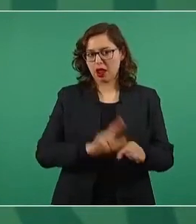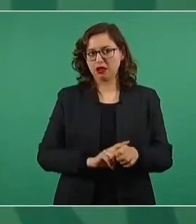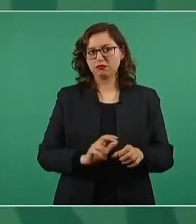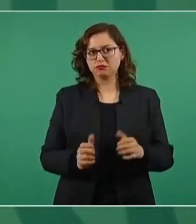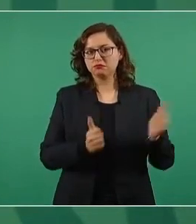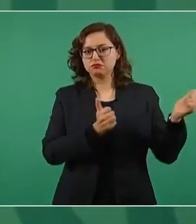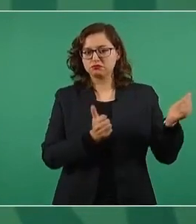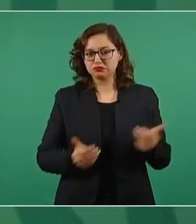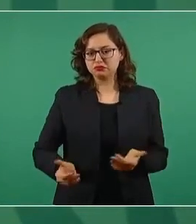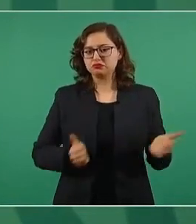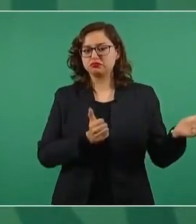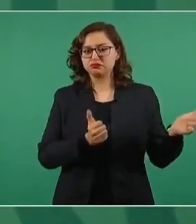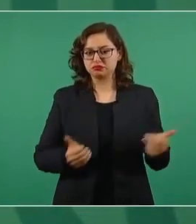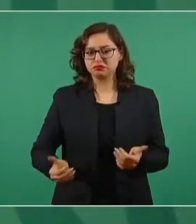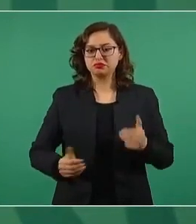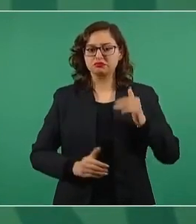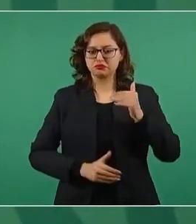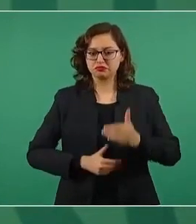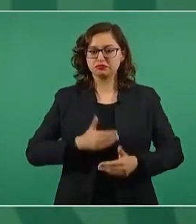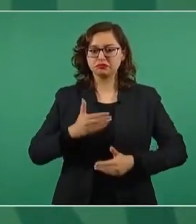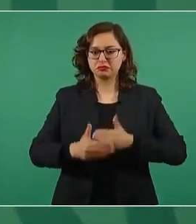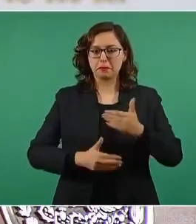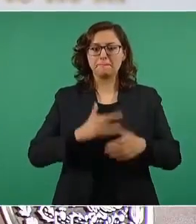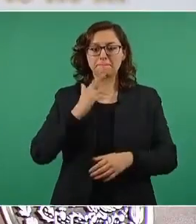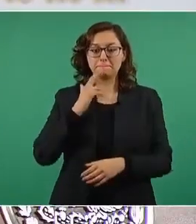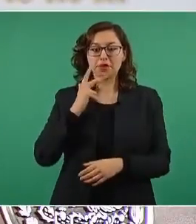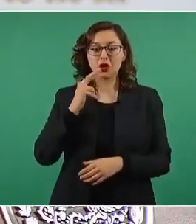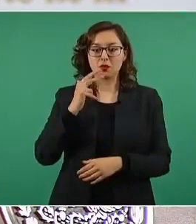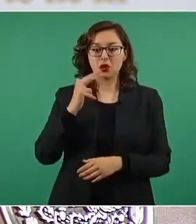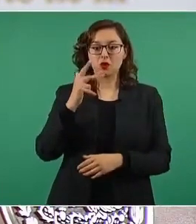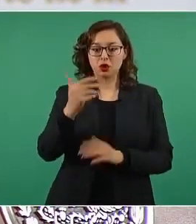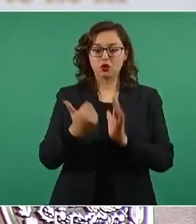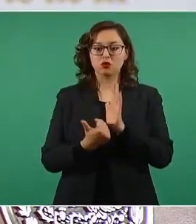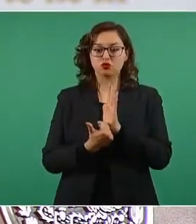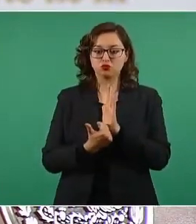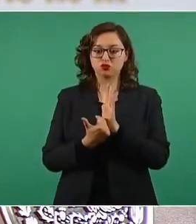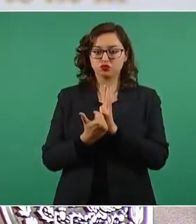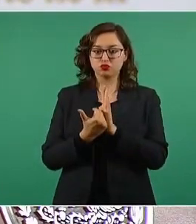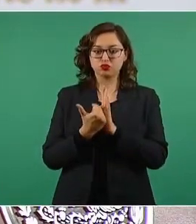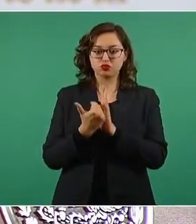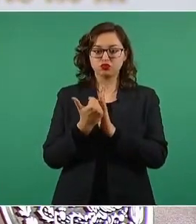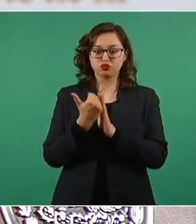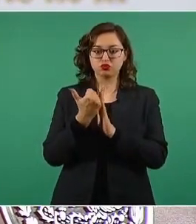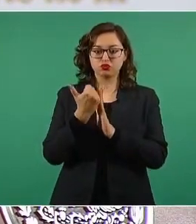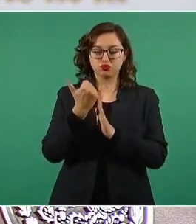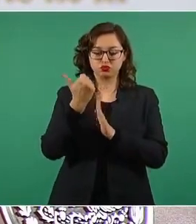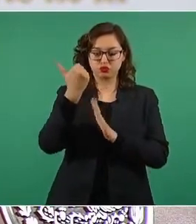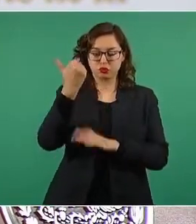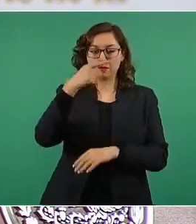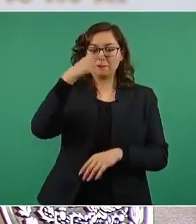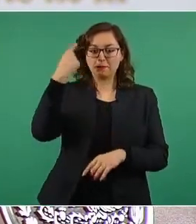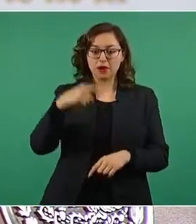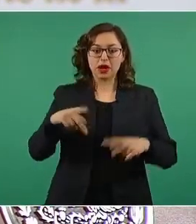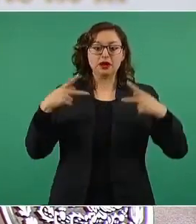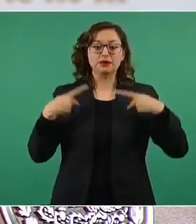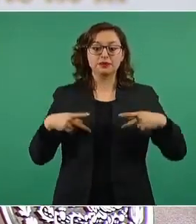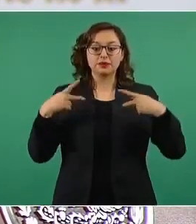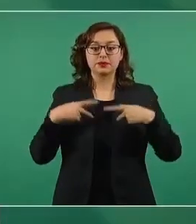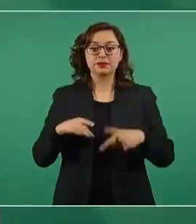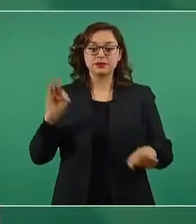y va a ser cada vez mejor y va a ser para bien del derechohabiente